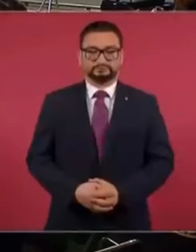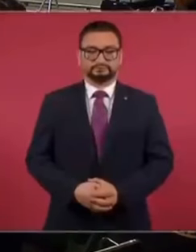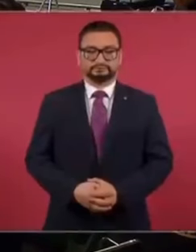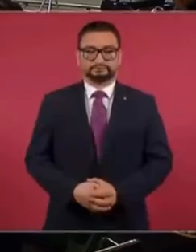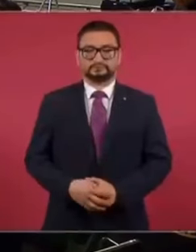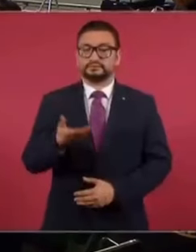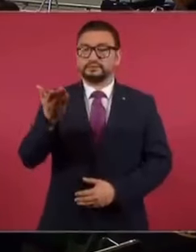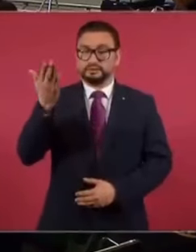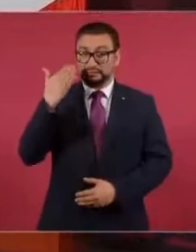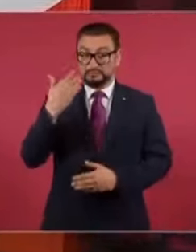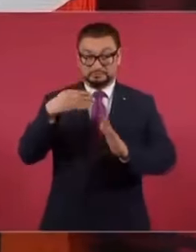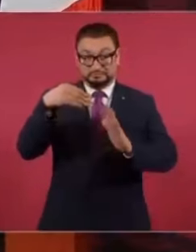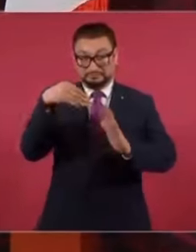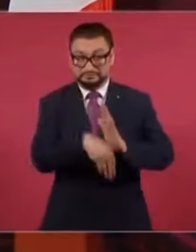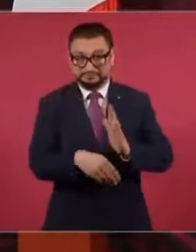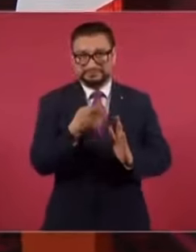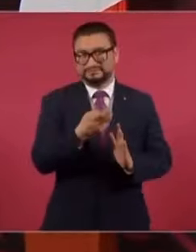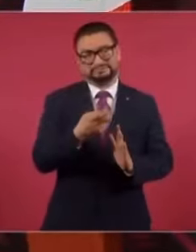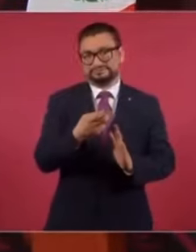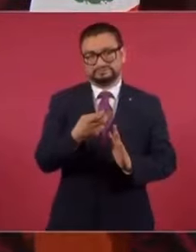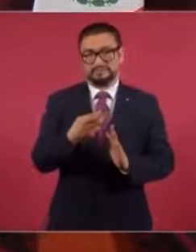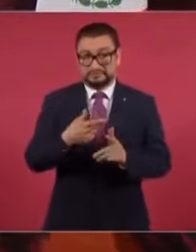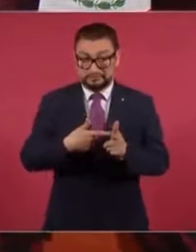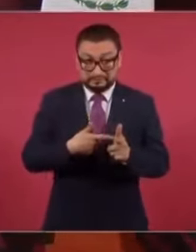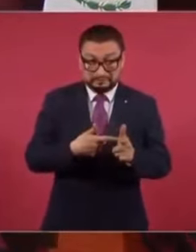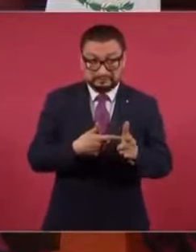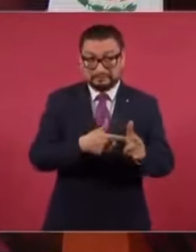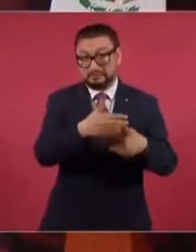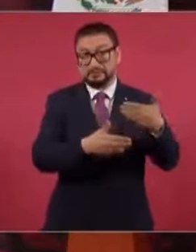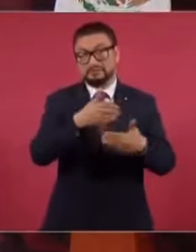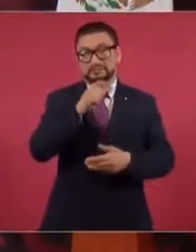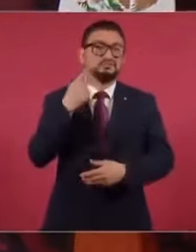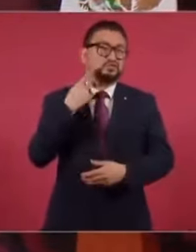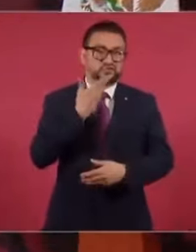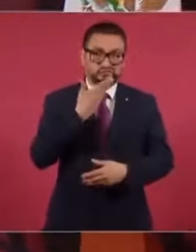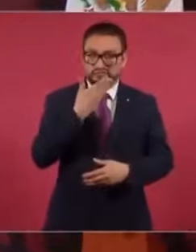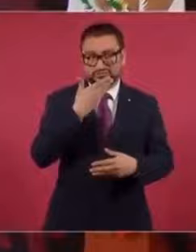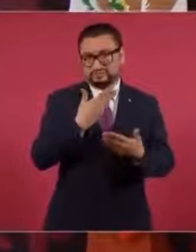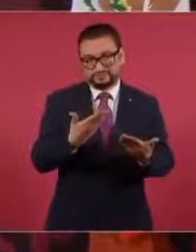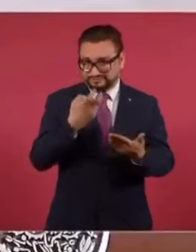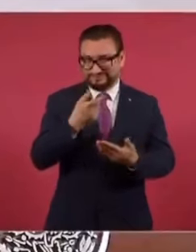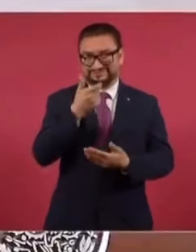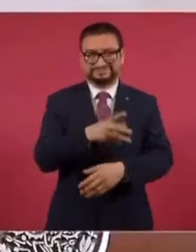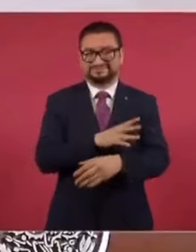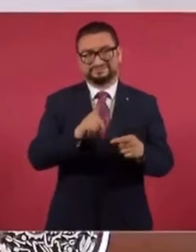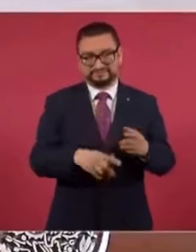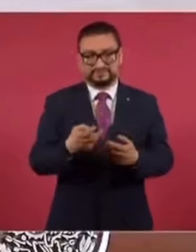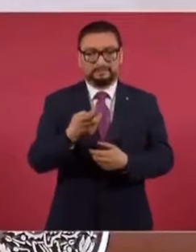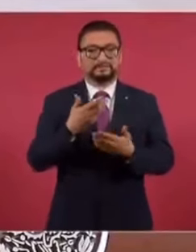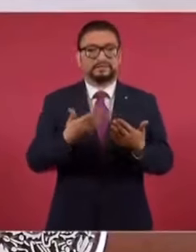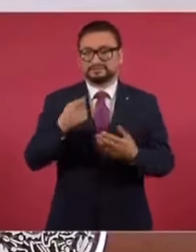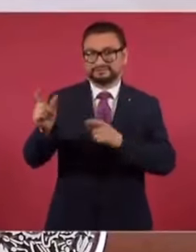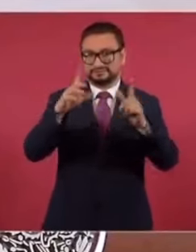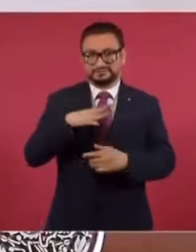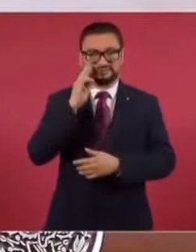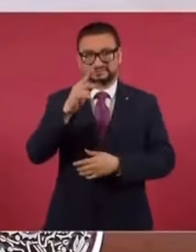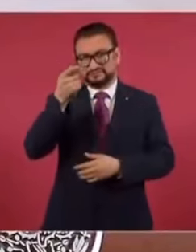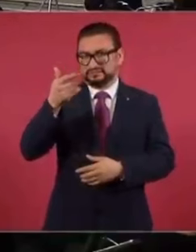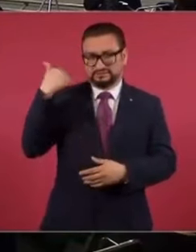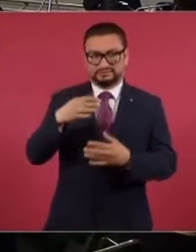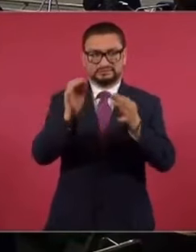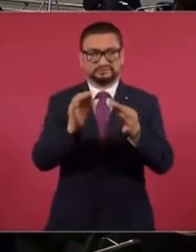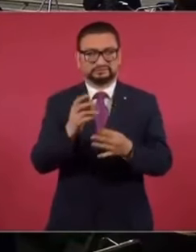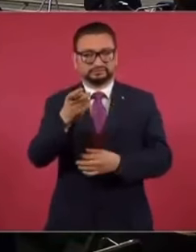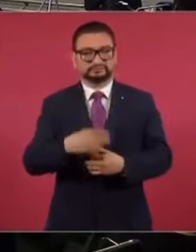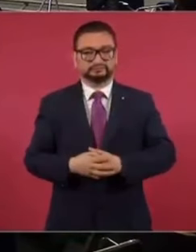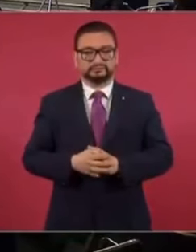al fracaso si se hubiese mantenido la misma política económica. Hay una lámina, creo que es de las primeras,